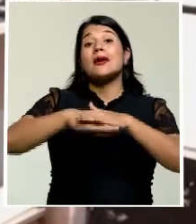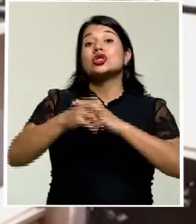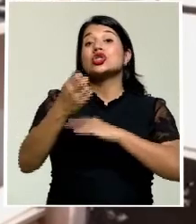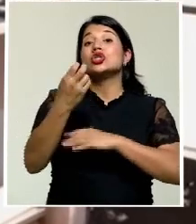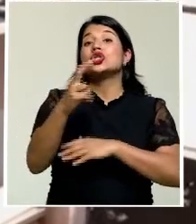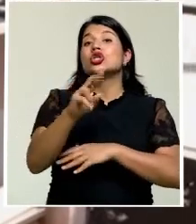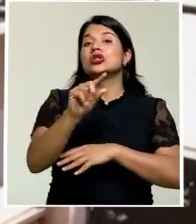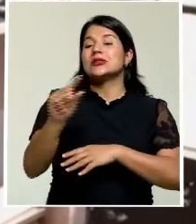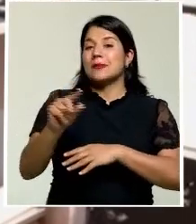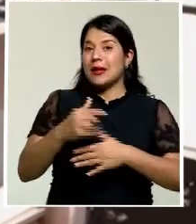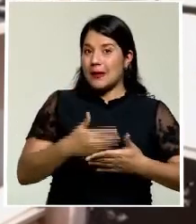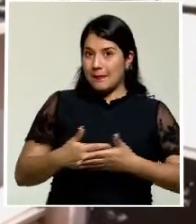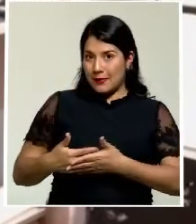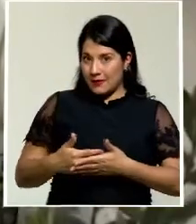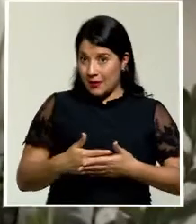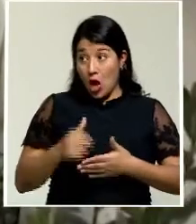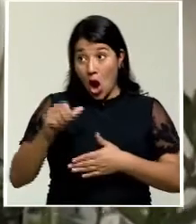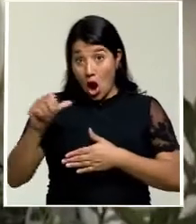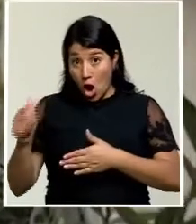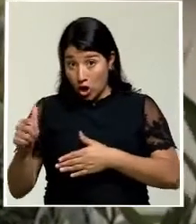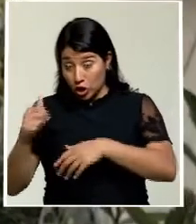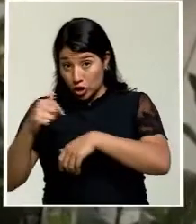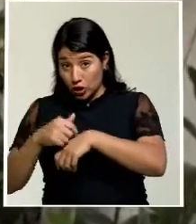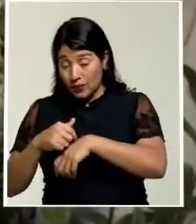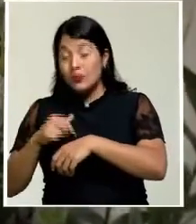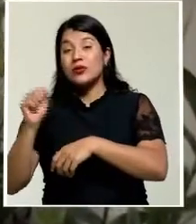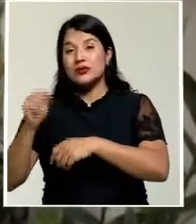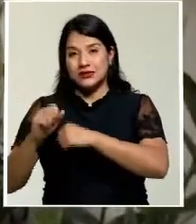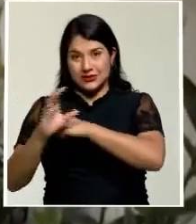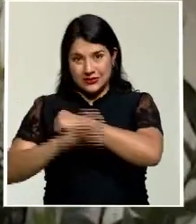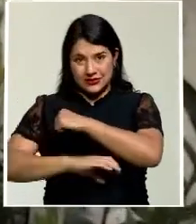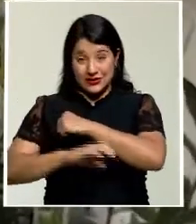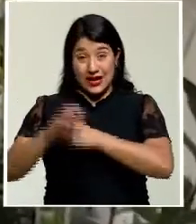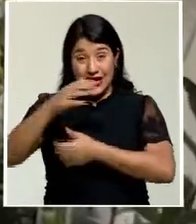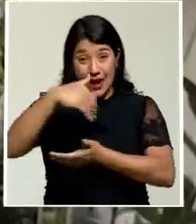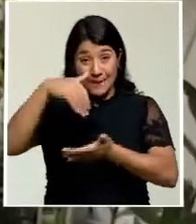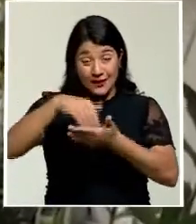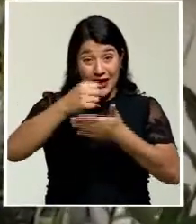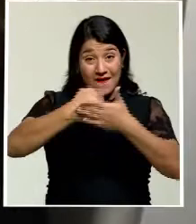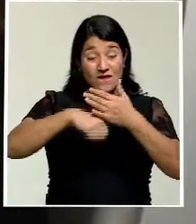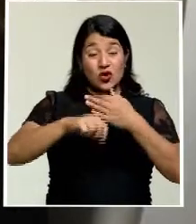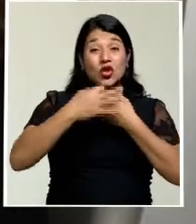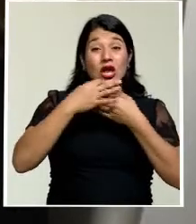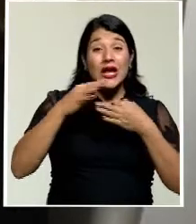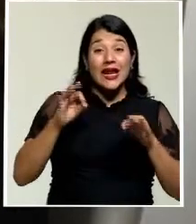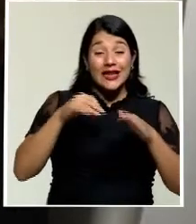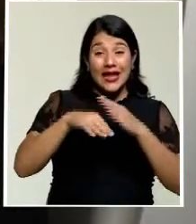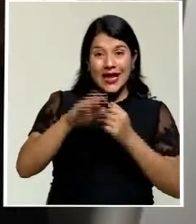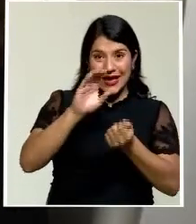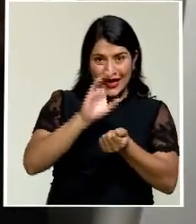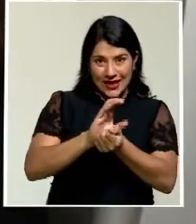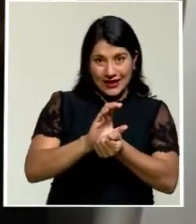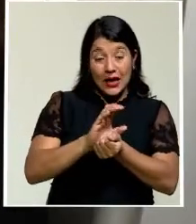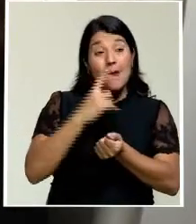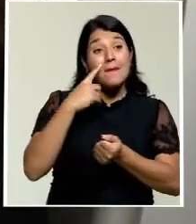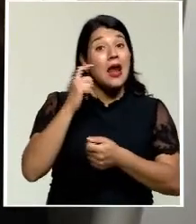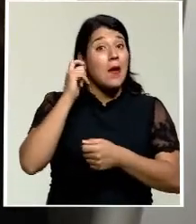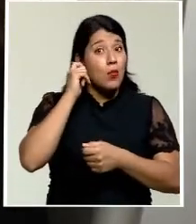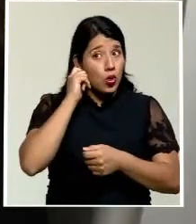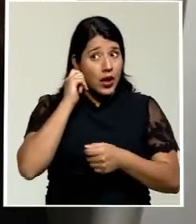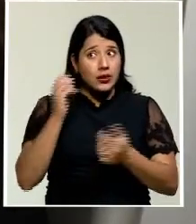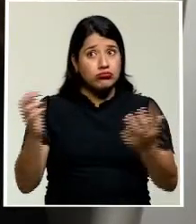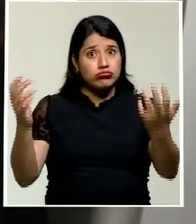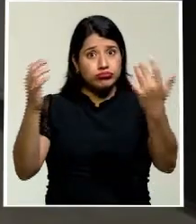limitantes y penas. En la capital el aborto es gratuito en las clínicas de las alcaldías y se presta a mujeres de otros estados.